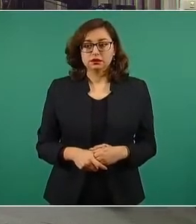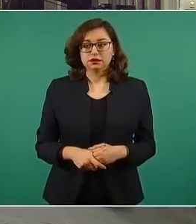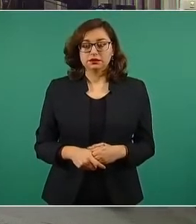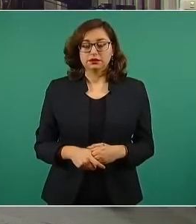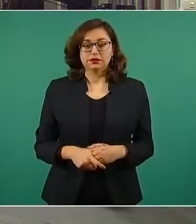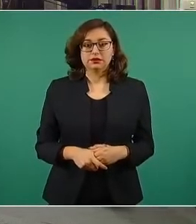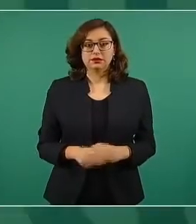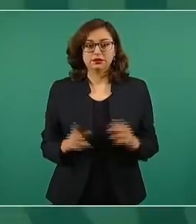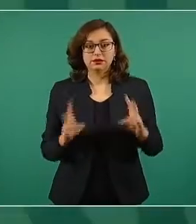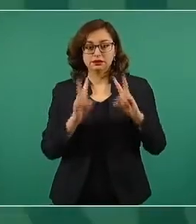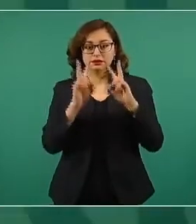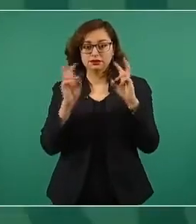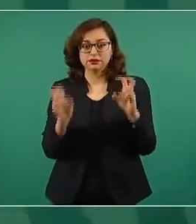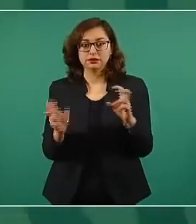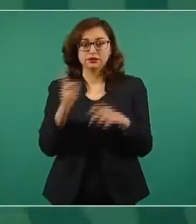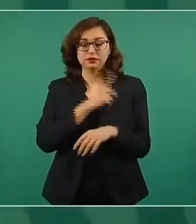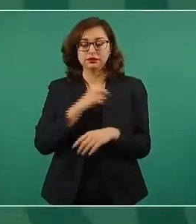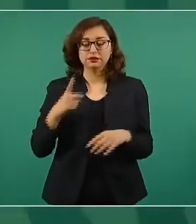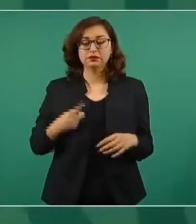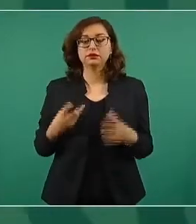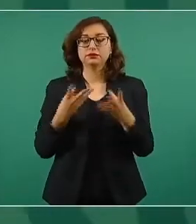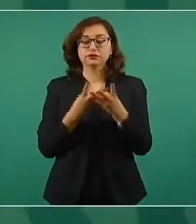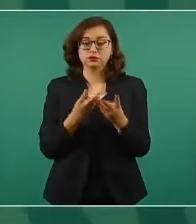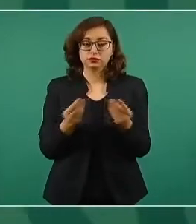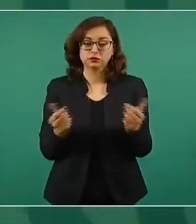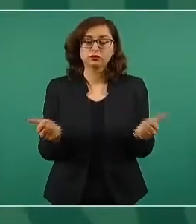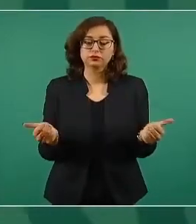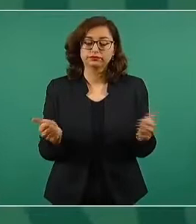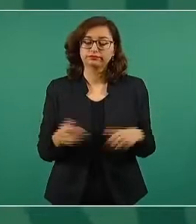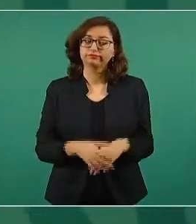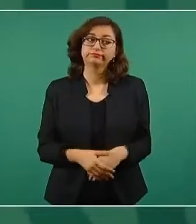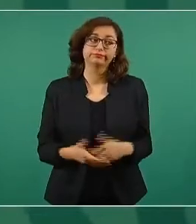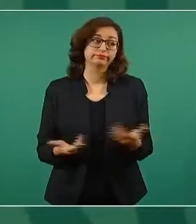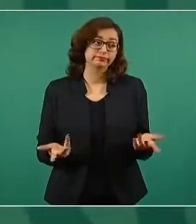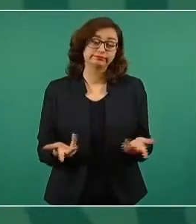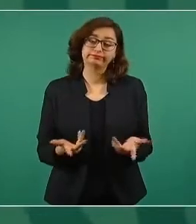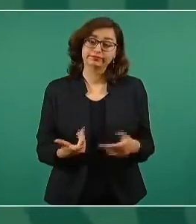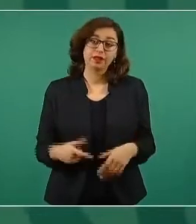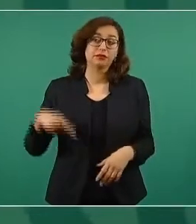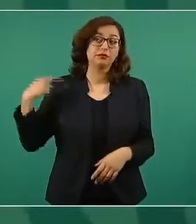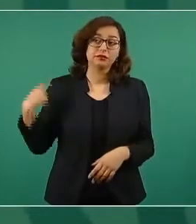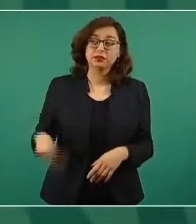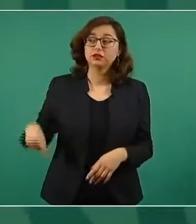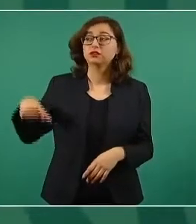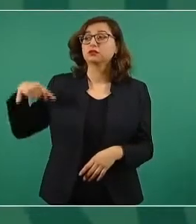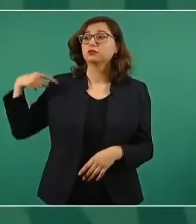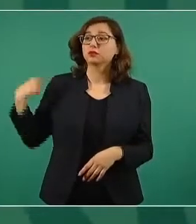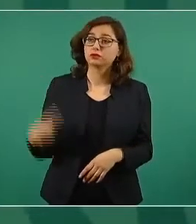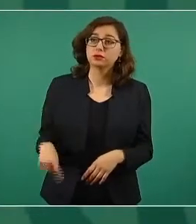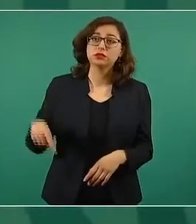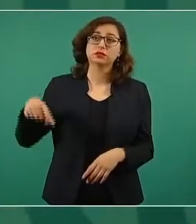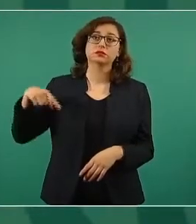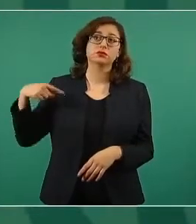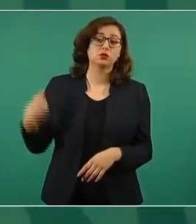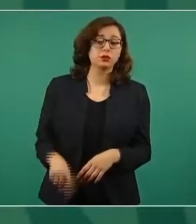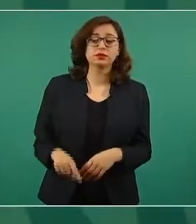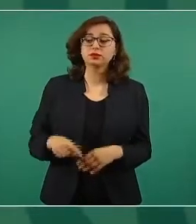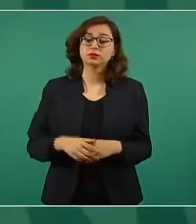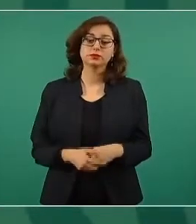tenemos que resolver. Es parte de lo mismo. De todas estas obras que dejaron tiradas,